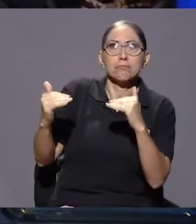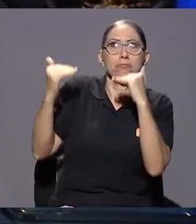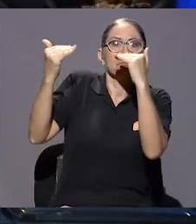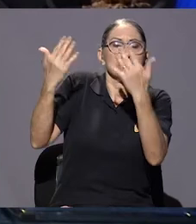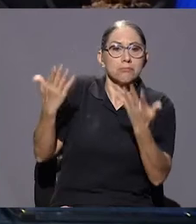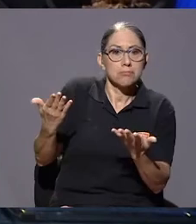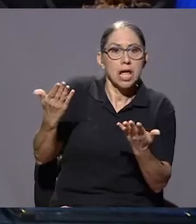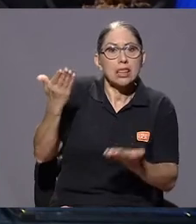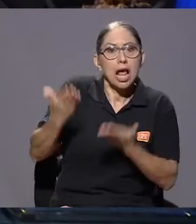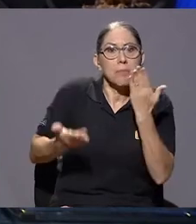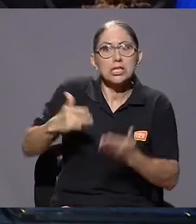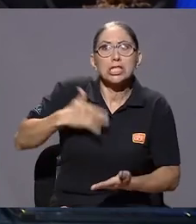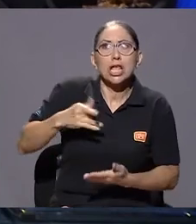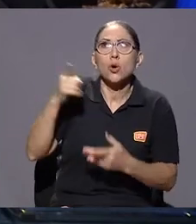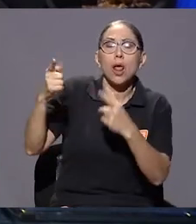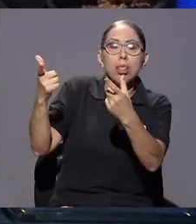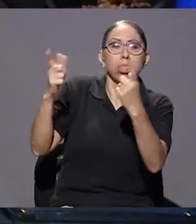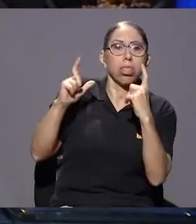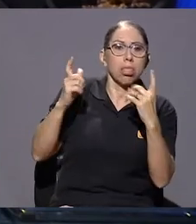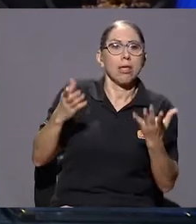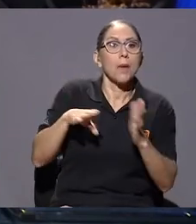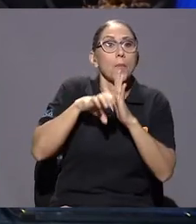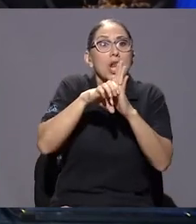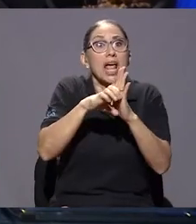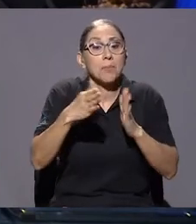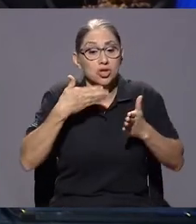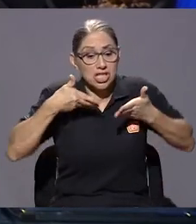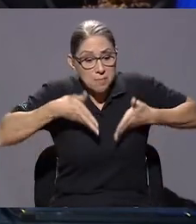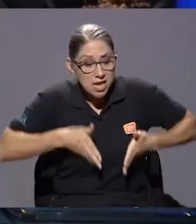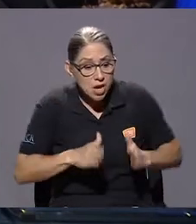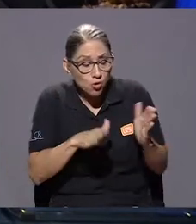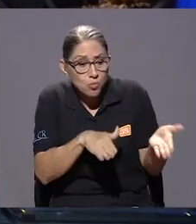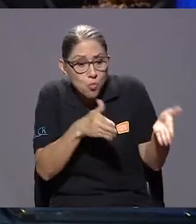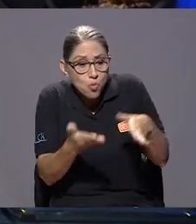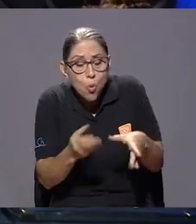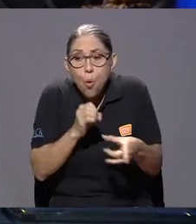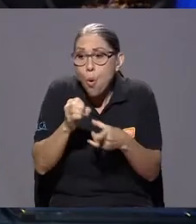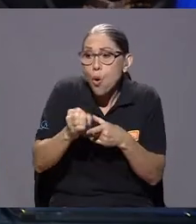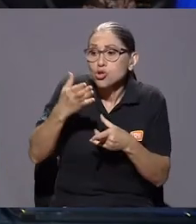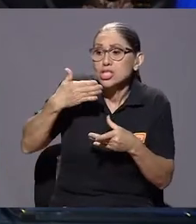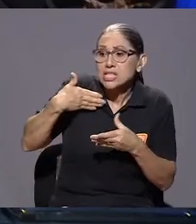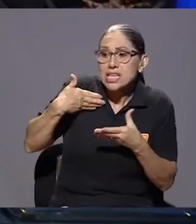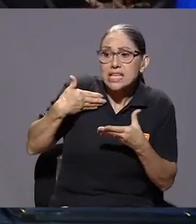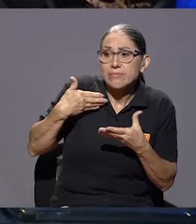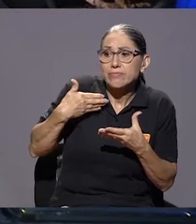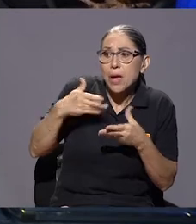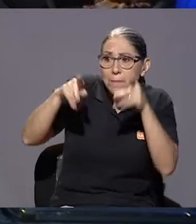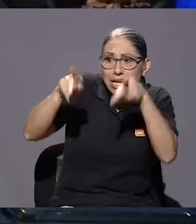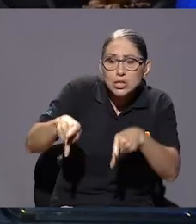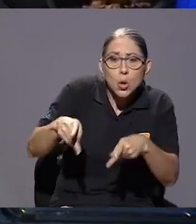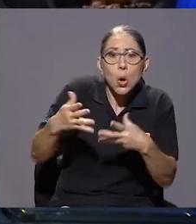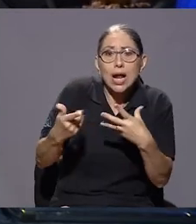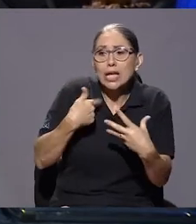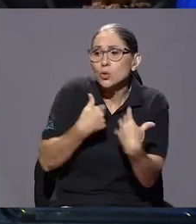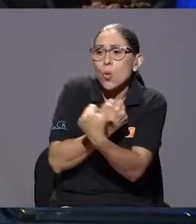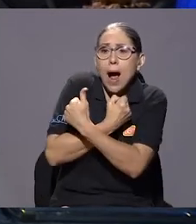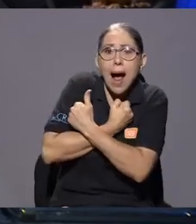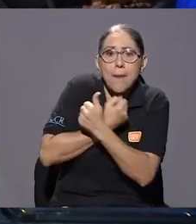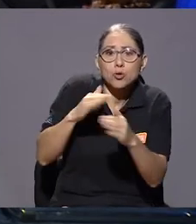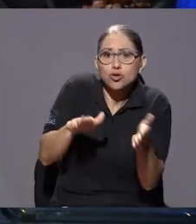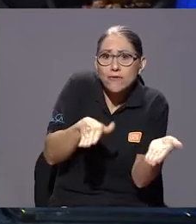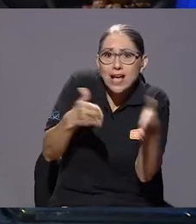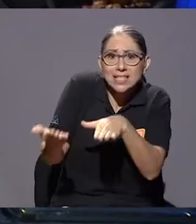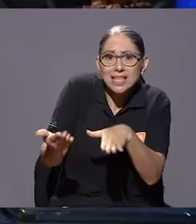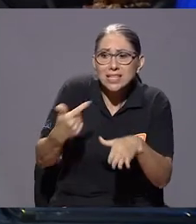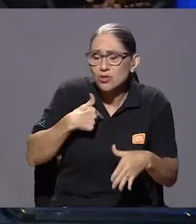supremo que no era el momento adecuado, ¿verdad? Si perdí a un hijo menor, si perdí a una persona que no tenía por qué fallecer en este momento.